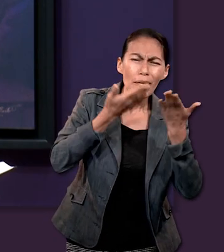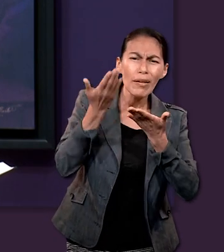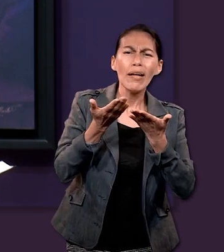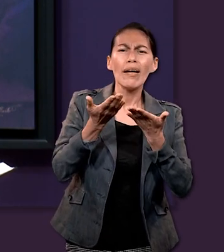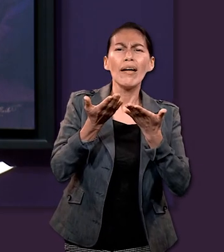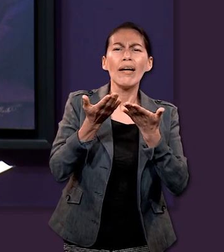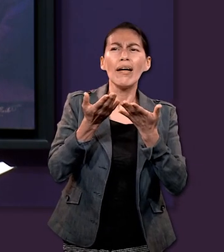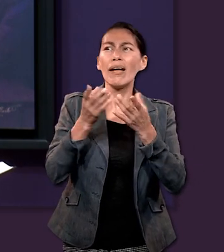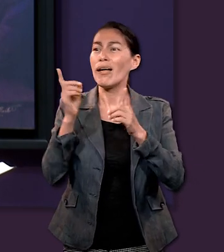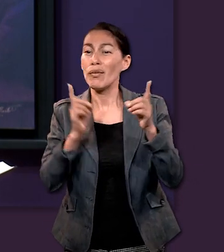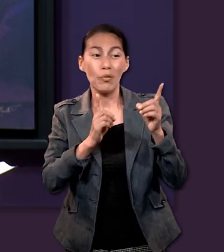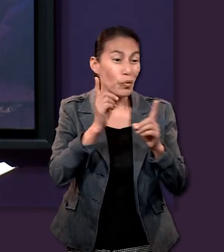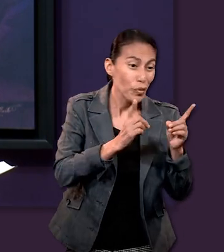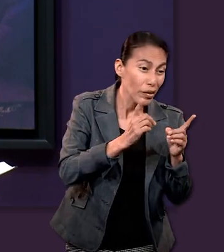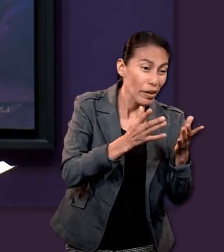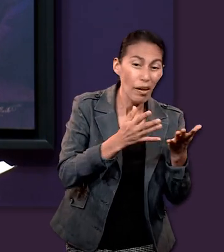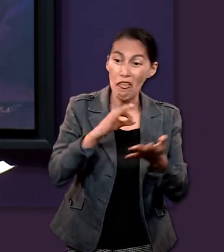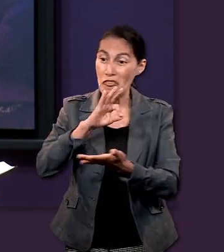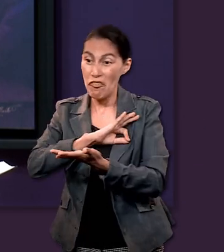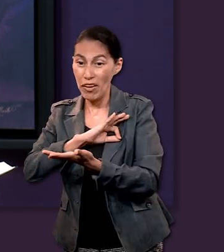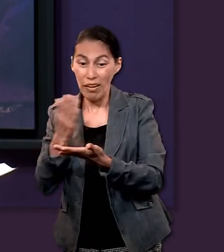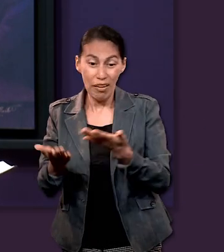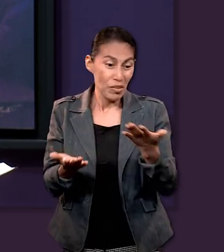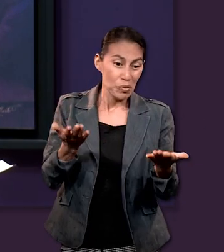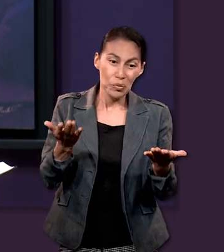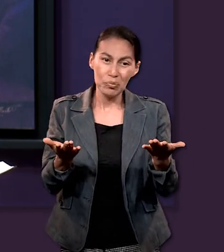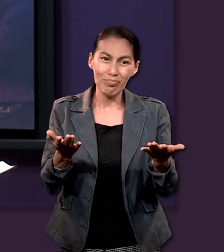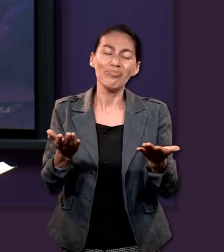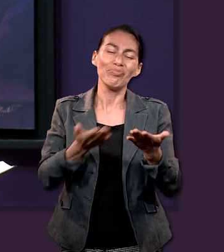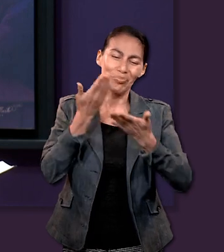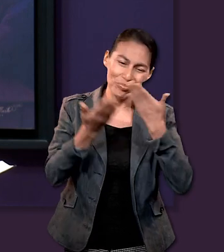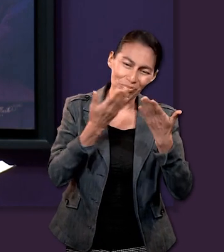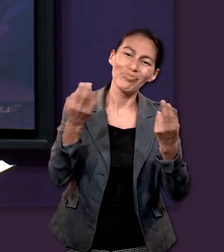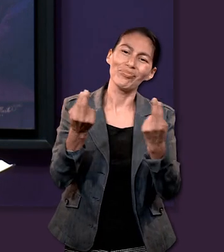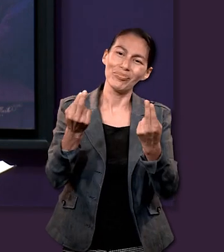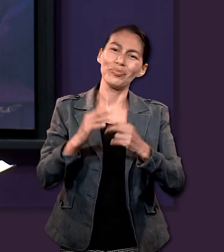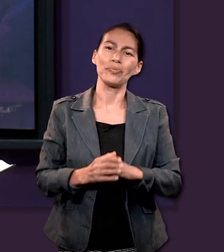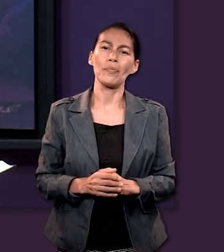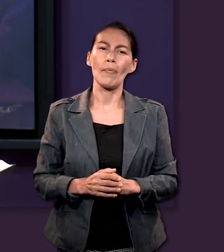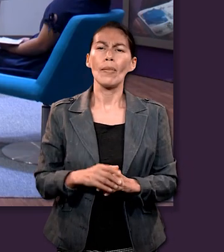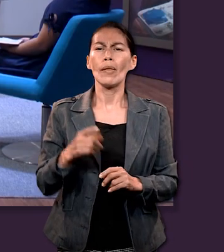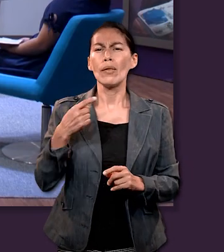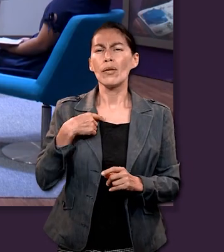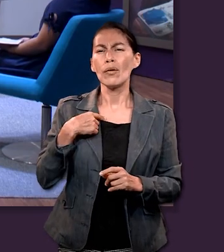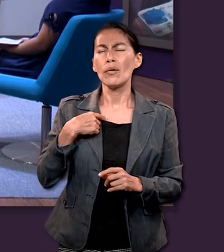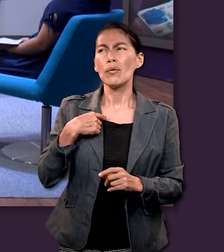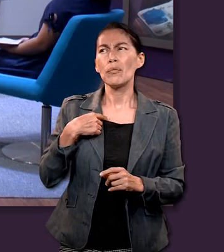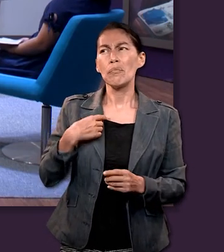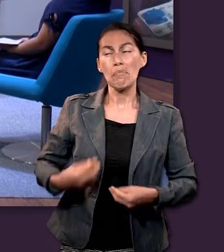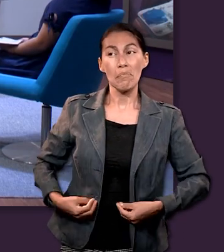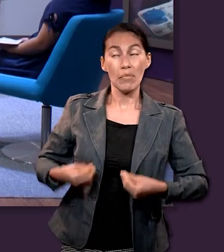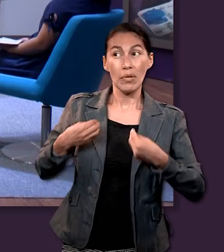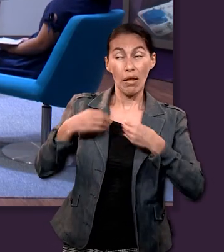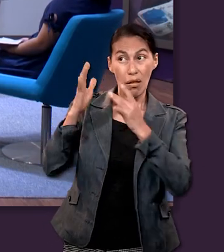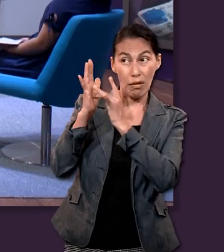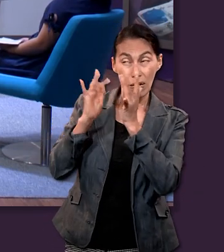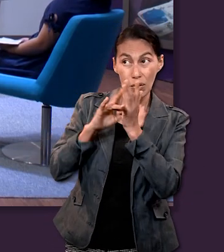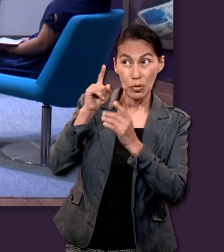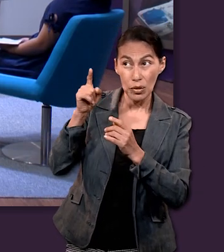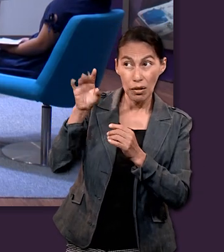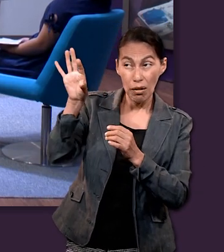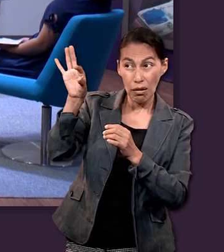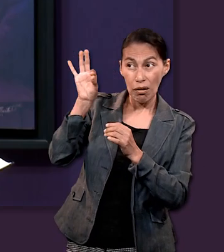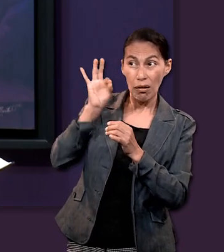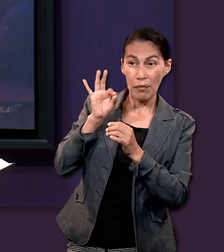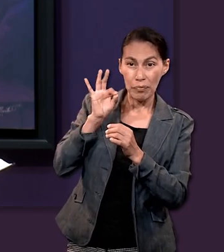la duda y la fe y creo que me quedo con un elemento del estudio de la vida de Jesús como una estrategia para